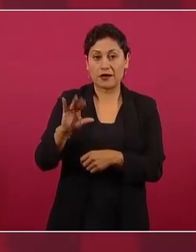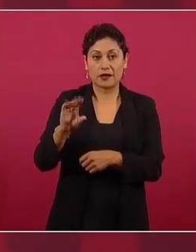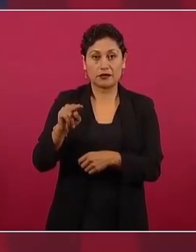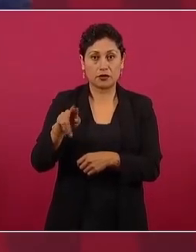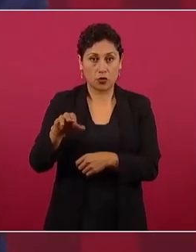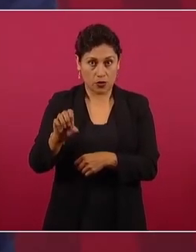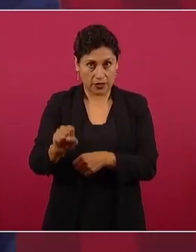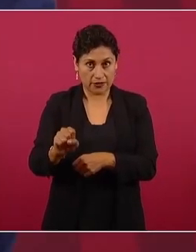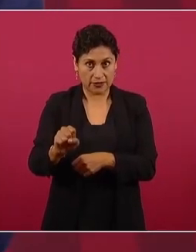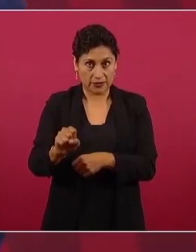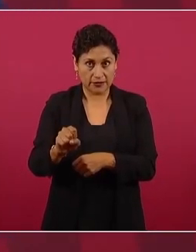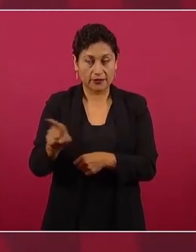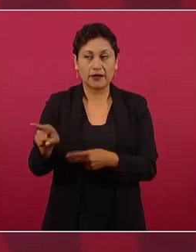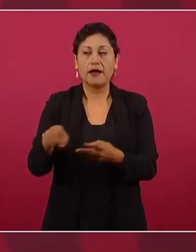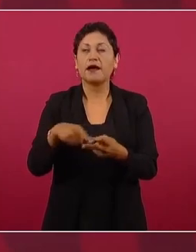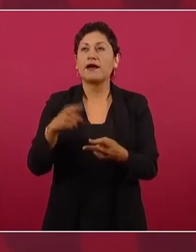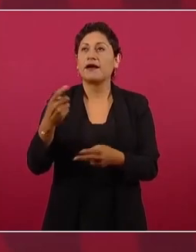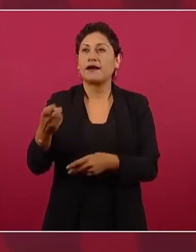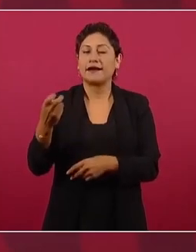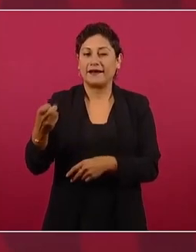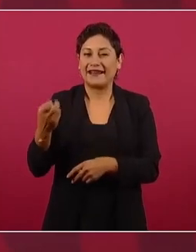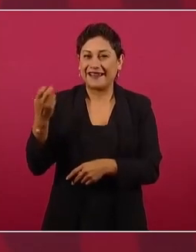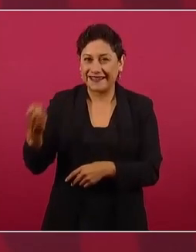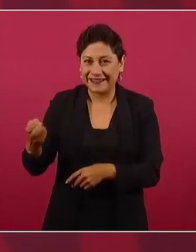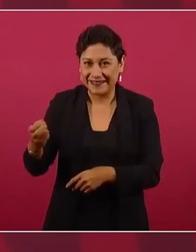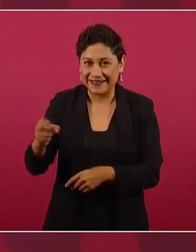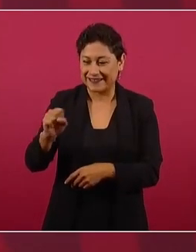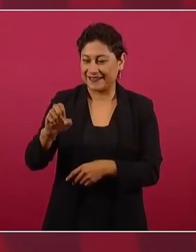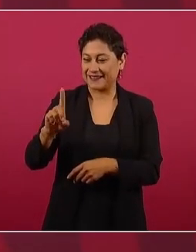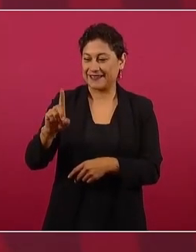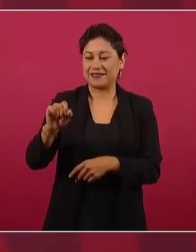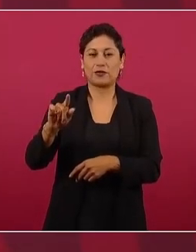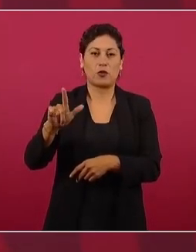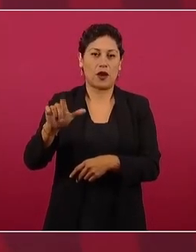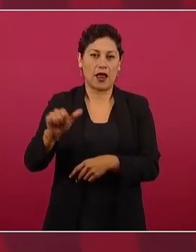Cerizola, este fue a Tamaulipas.